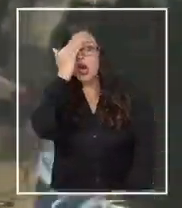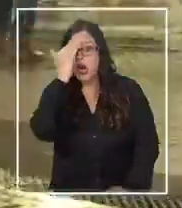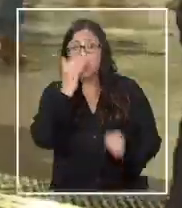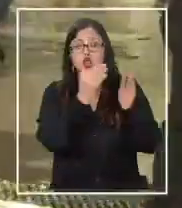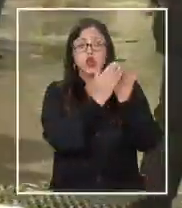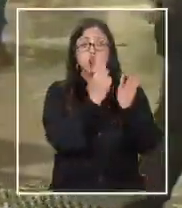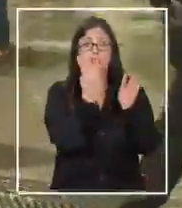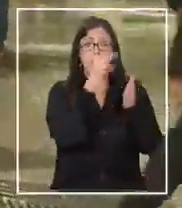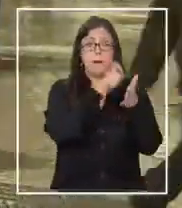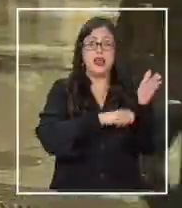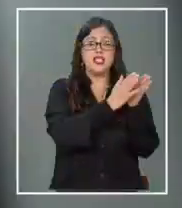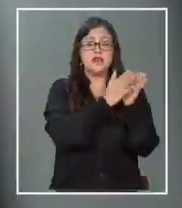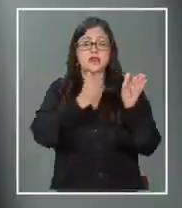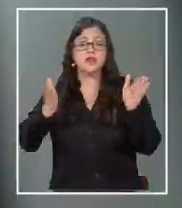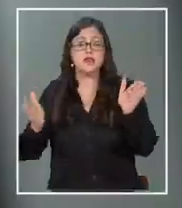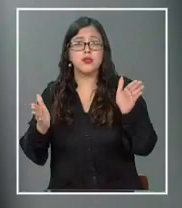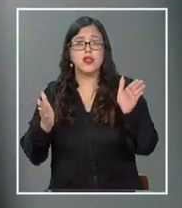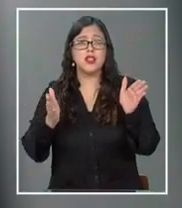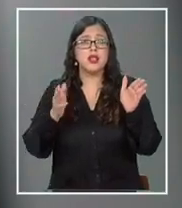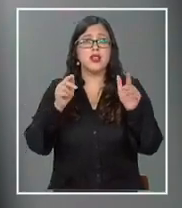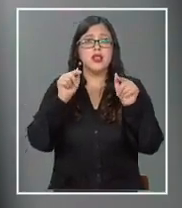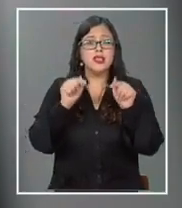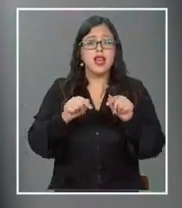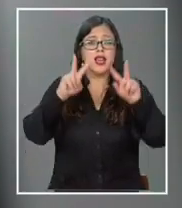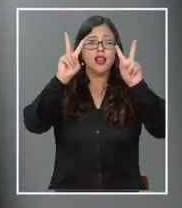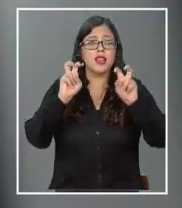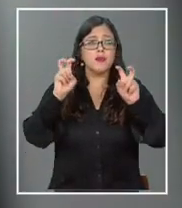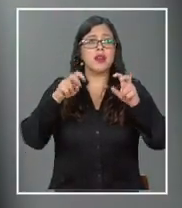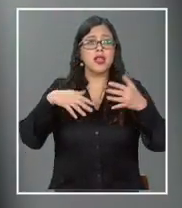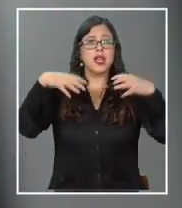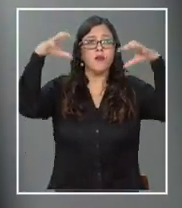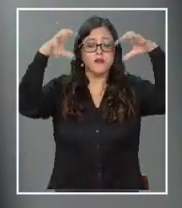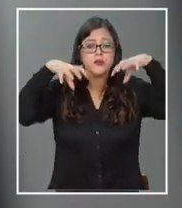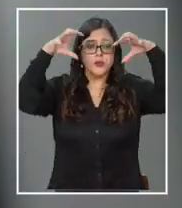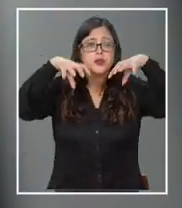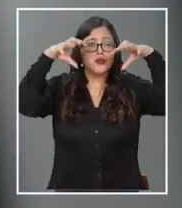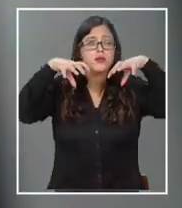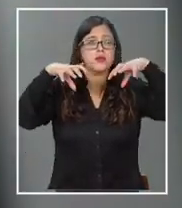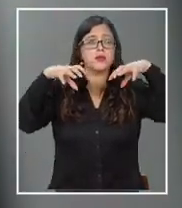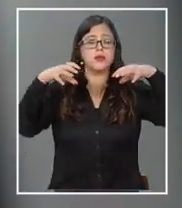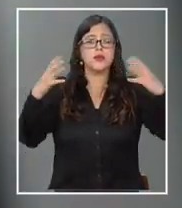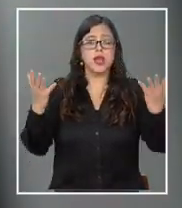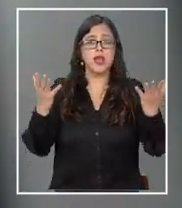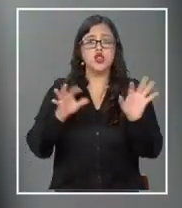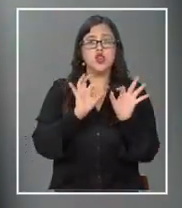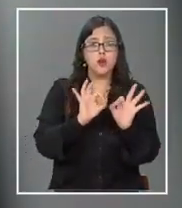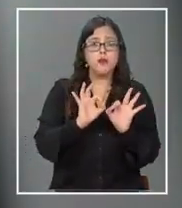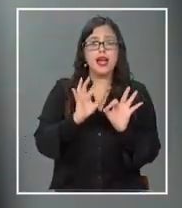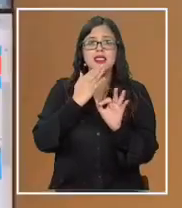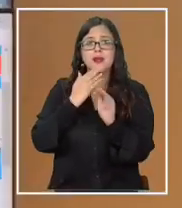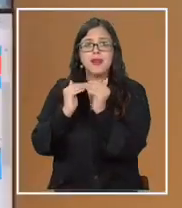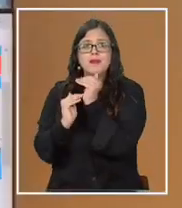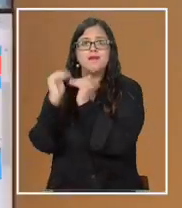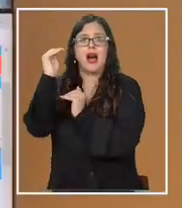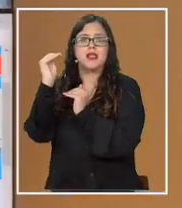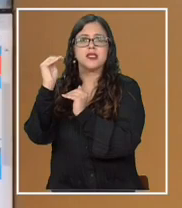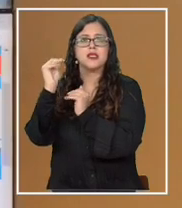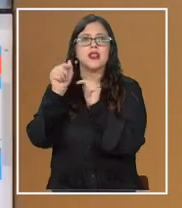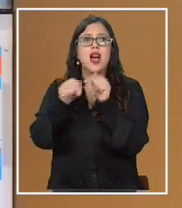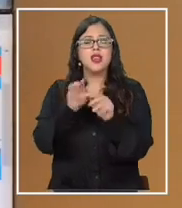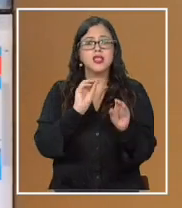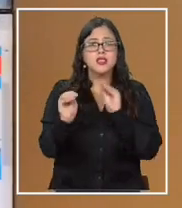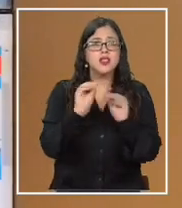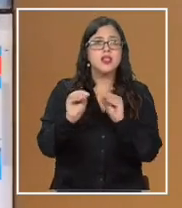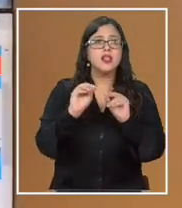o se pronostica que para el trimestre las precipitaciones estarán entre lo normal y sobre lo normal. Senapred recomienda